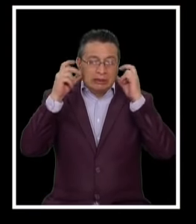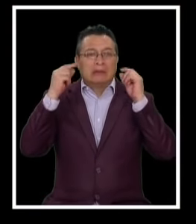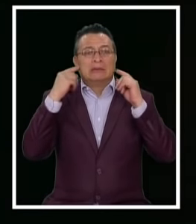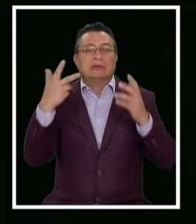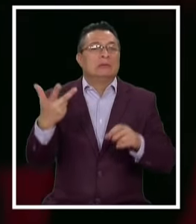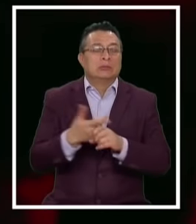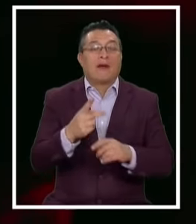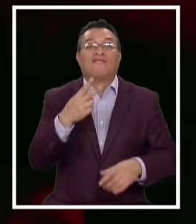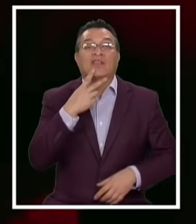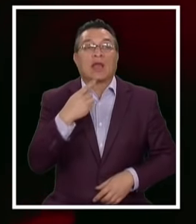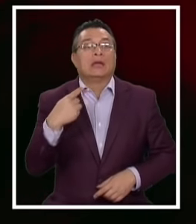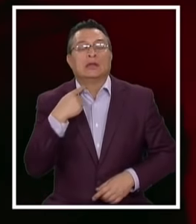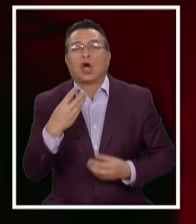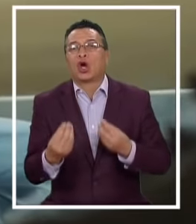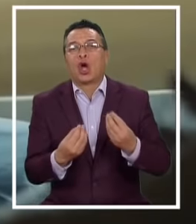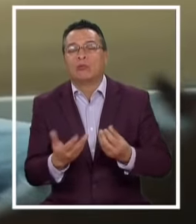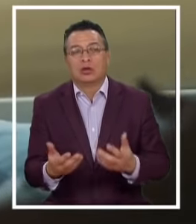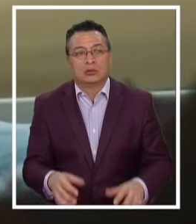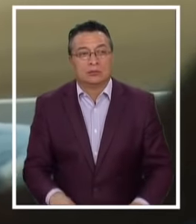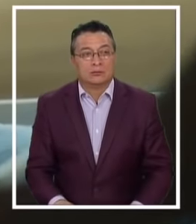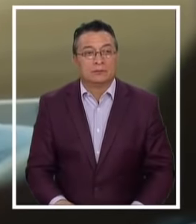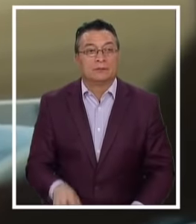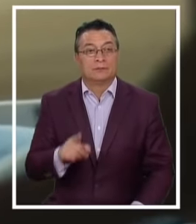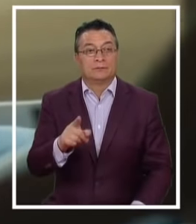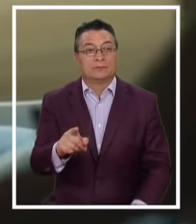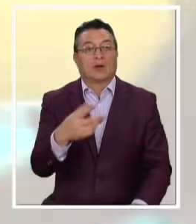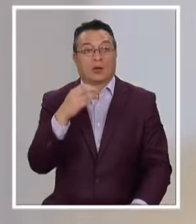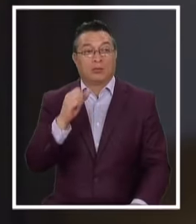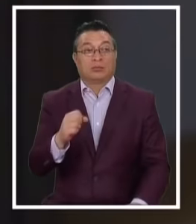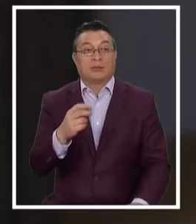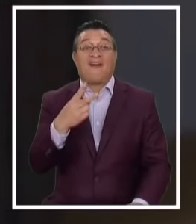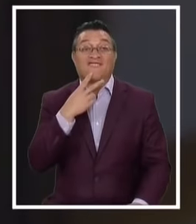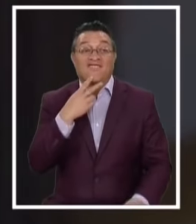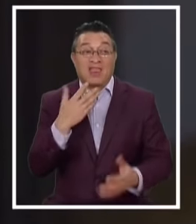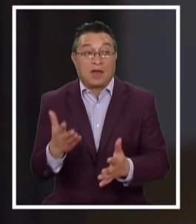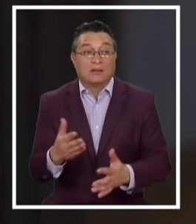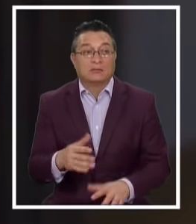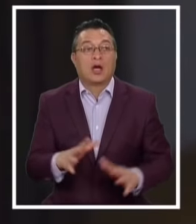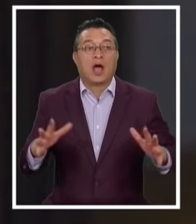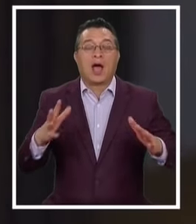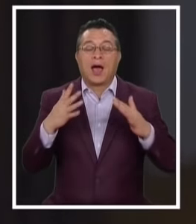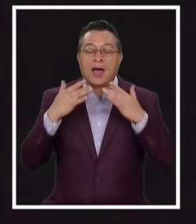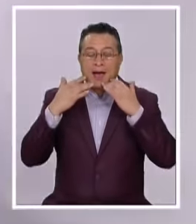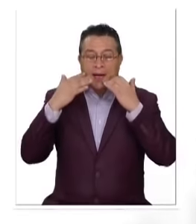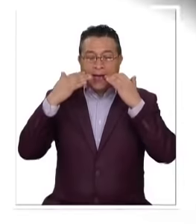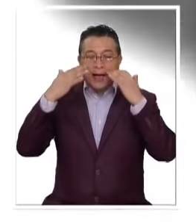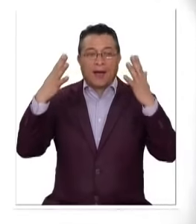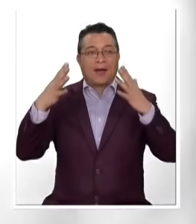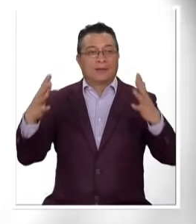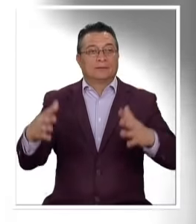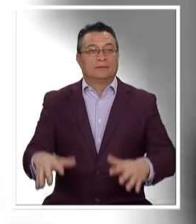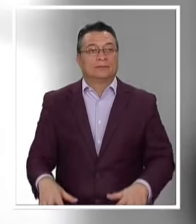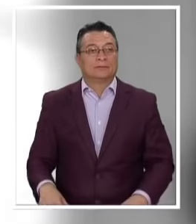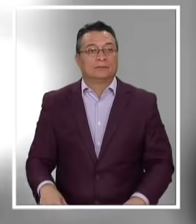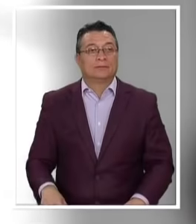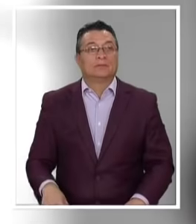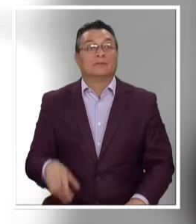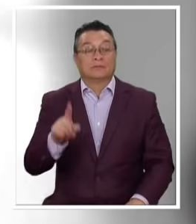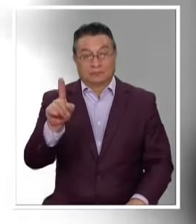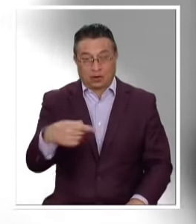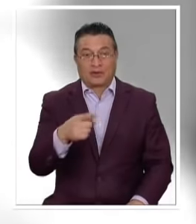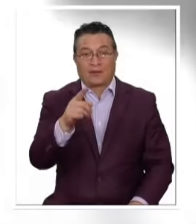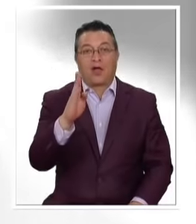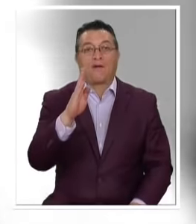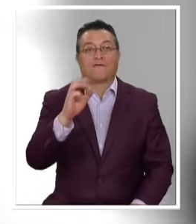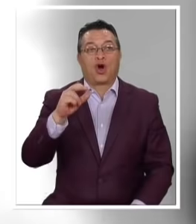vida Del artista Además su carrera Se puede ir a la migra ¡Ah! ¡Qué emoción! Será nuevamente El actor